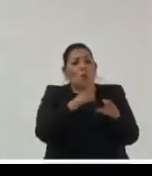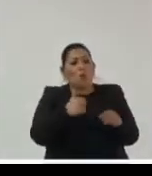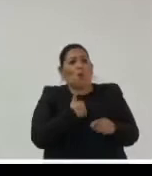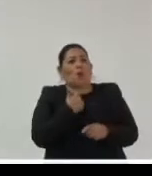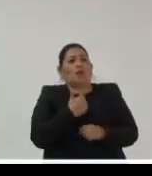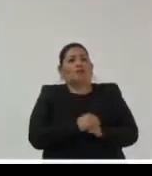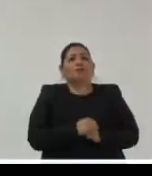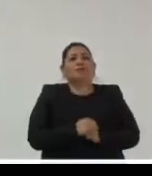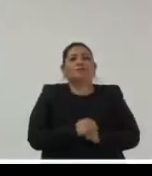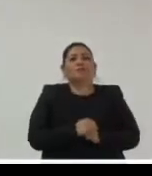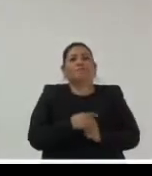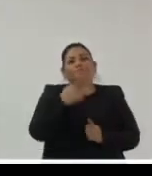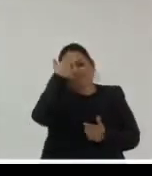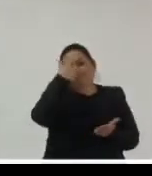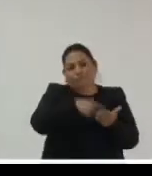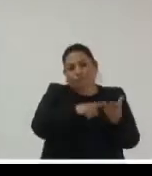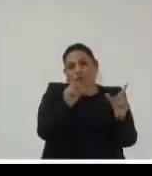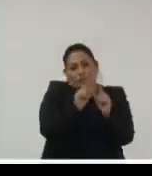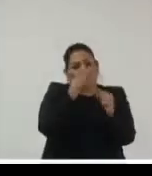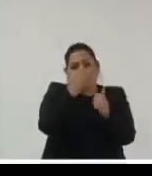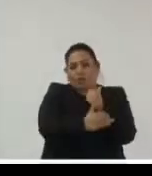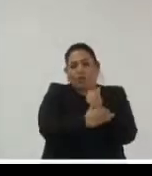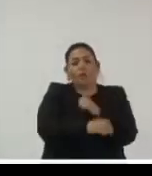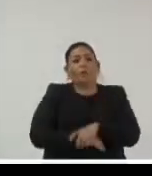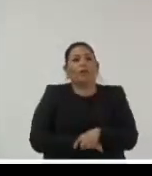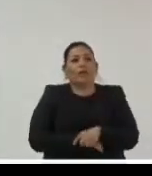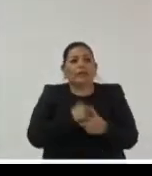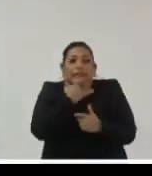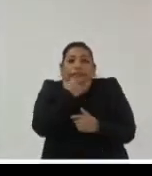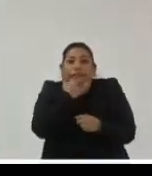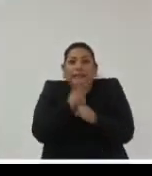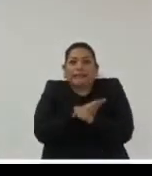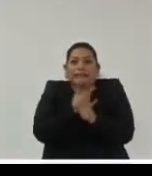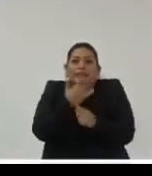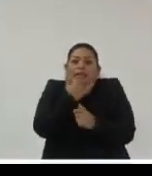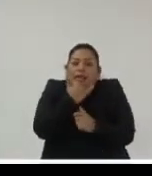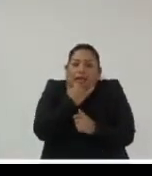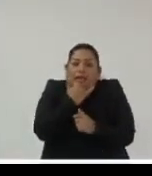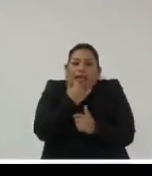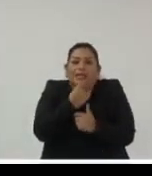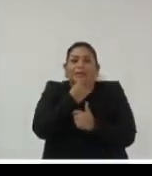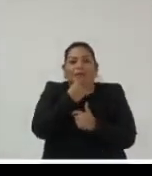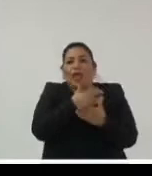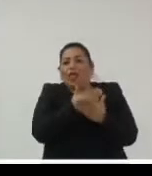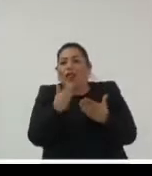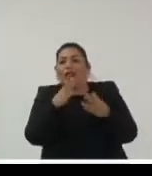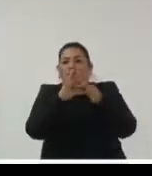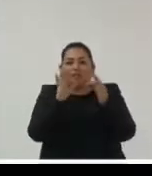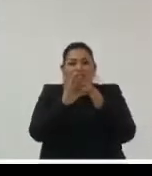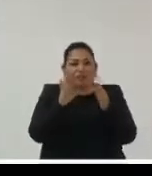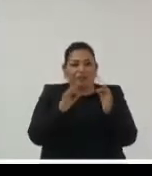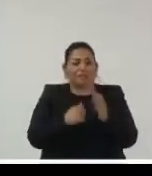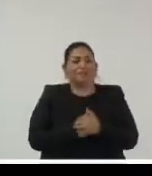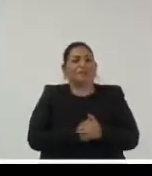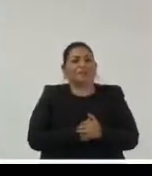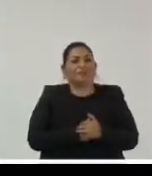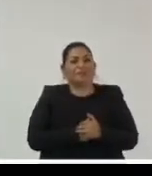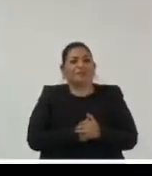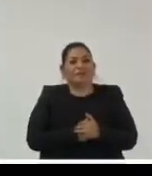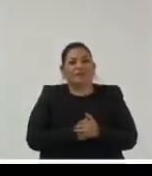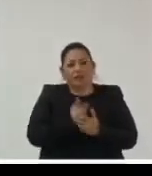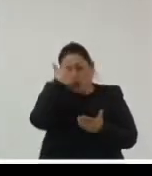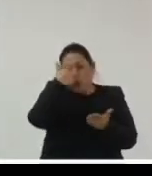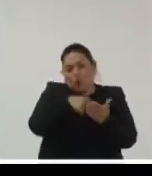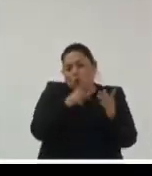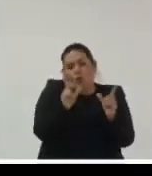provecho yo creo que ya como conclusión me pasé en varios minutos ahí les pido disculpas espero que haya sido valioso igual pero yo creo que